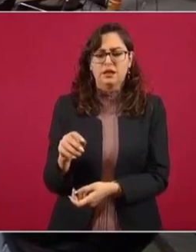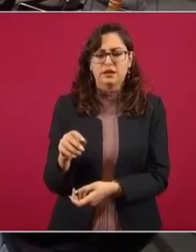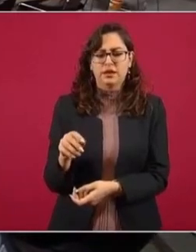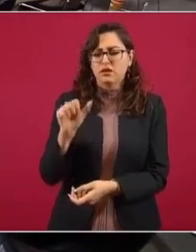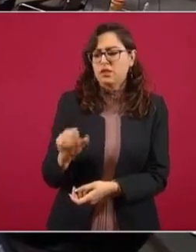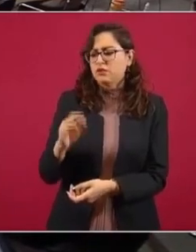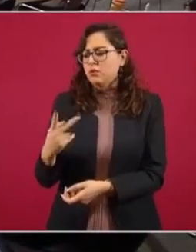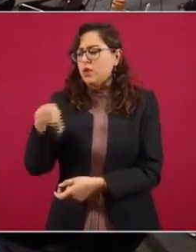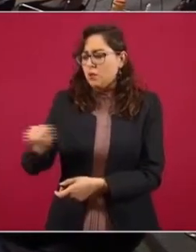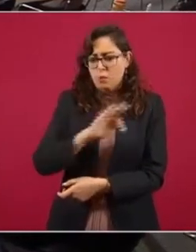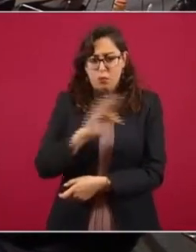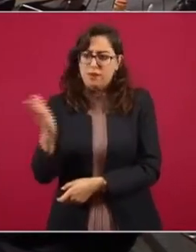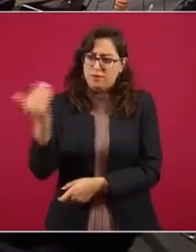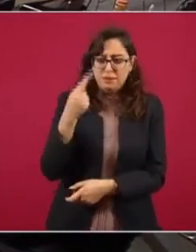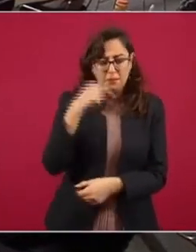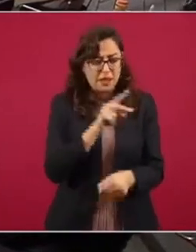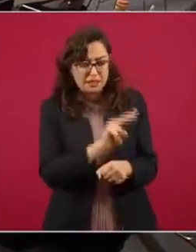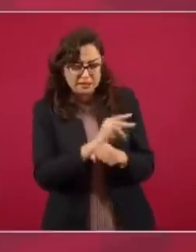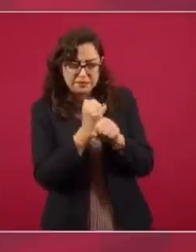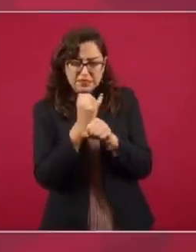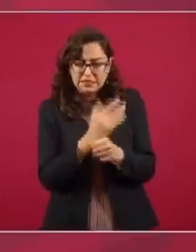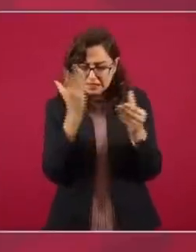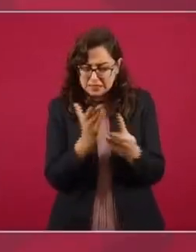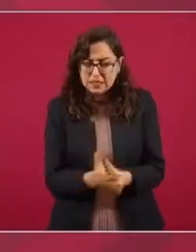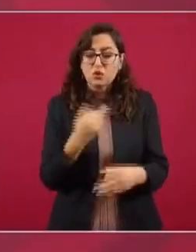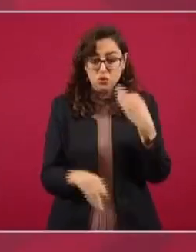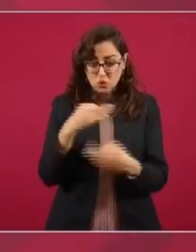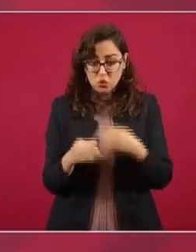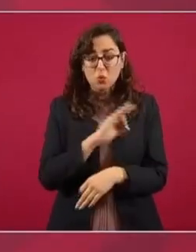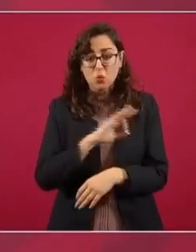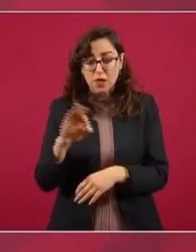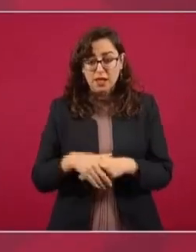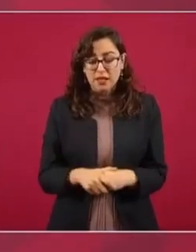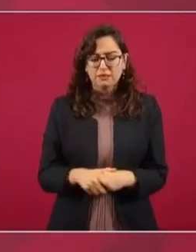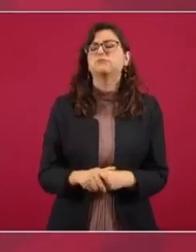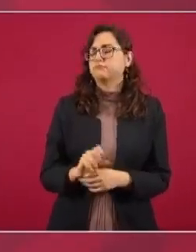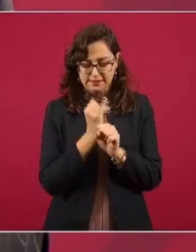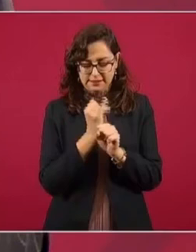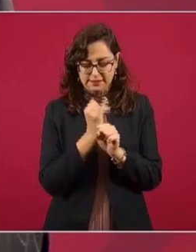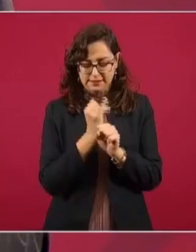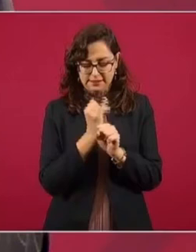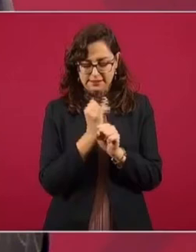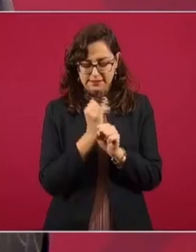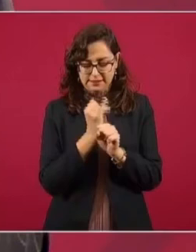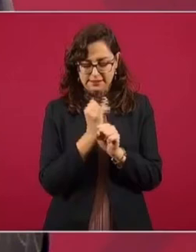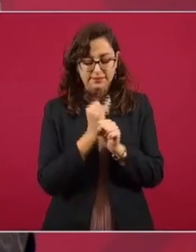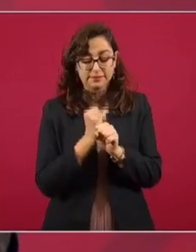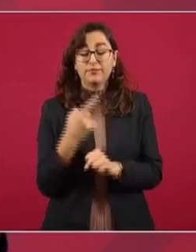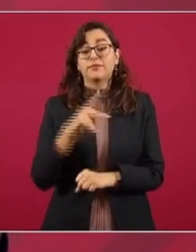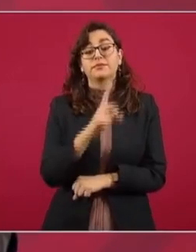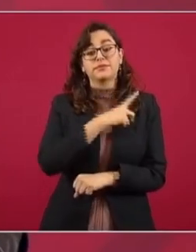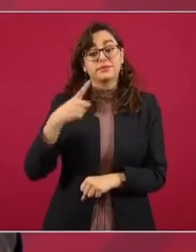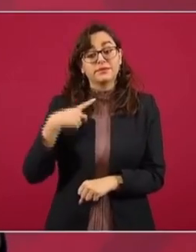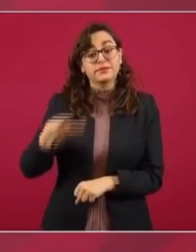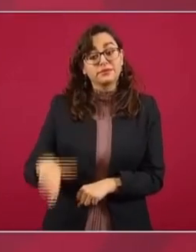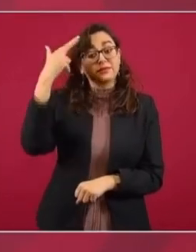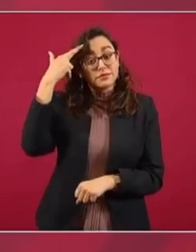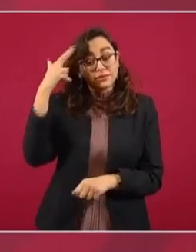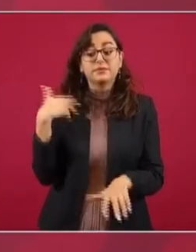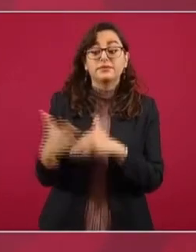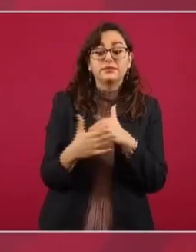Sí, se están haciendo todas las investigaciones, pero no dejemos de tomar en cuenta que hay elecciones.